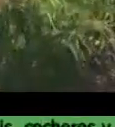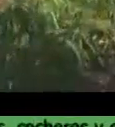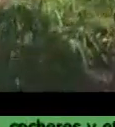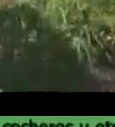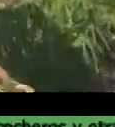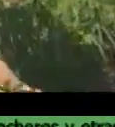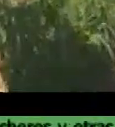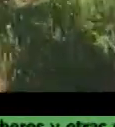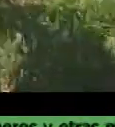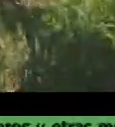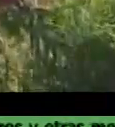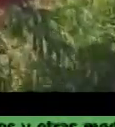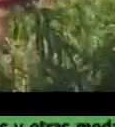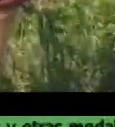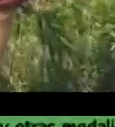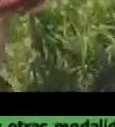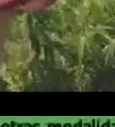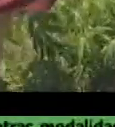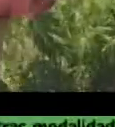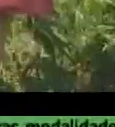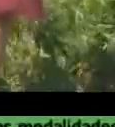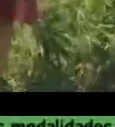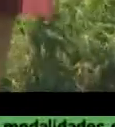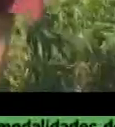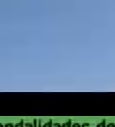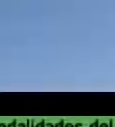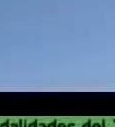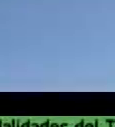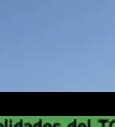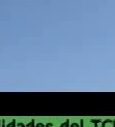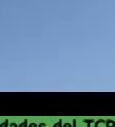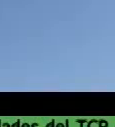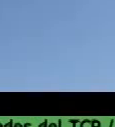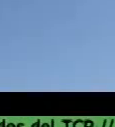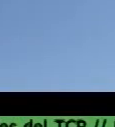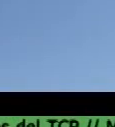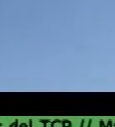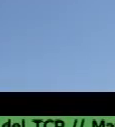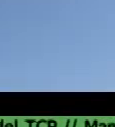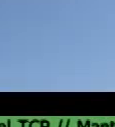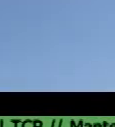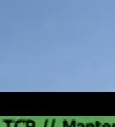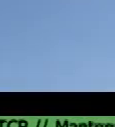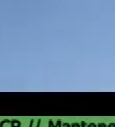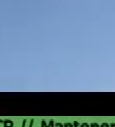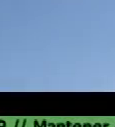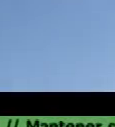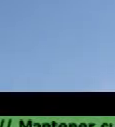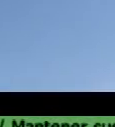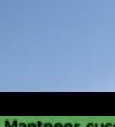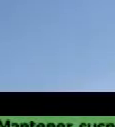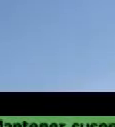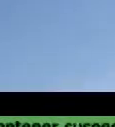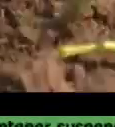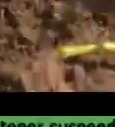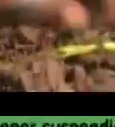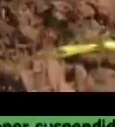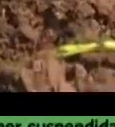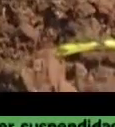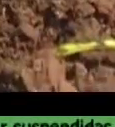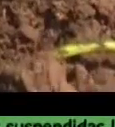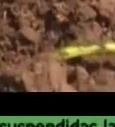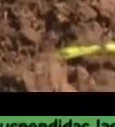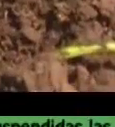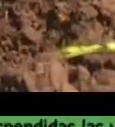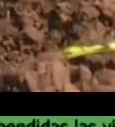hay un componente que está en el ADN cubano en la mezcla magnífica de etnias e historia de resiliencias